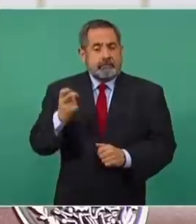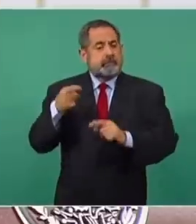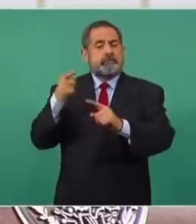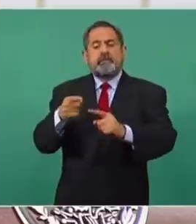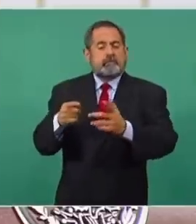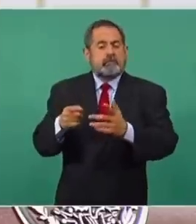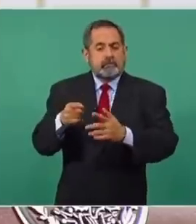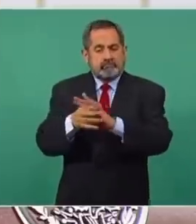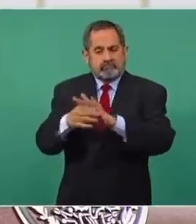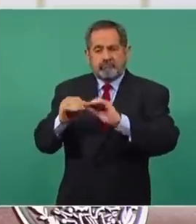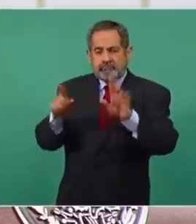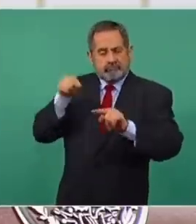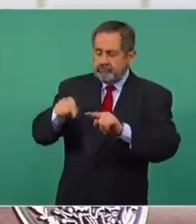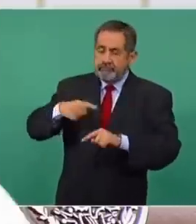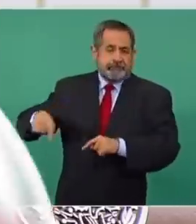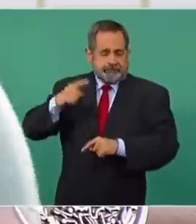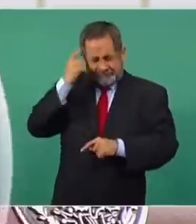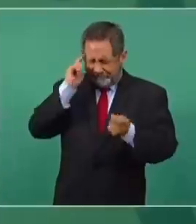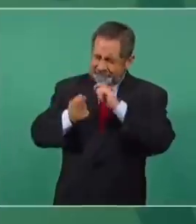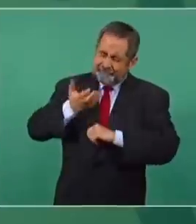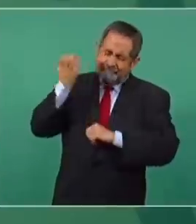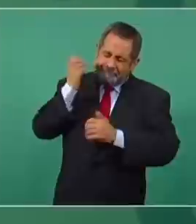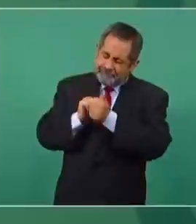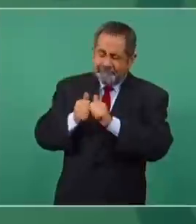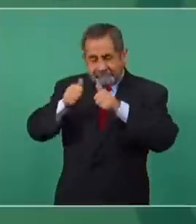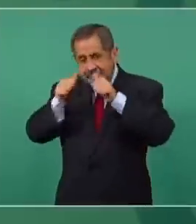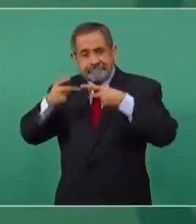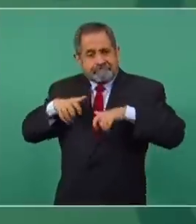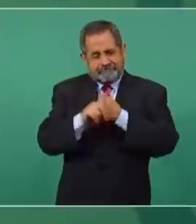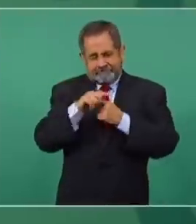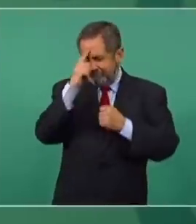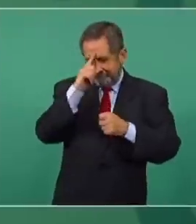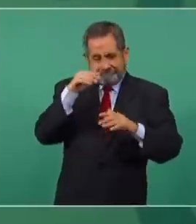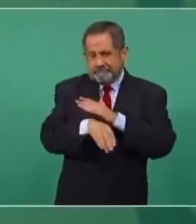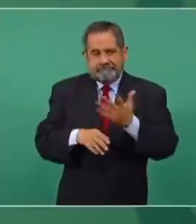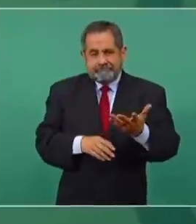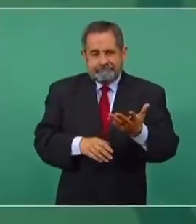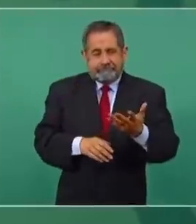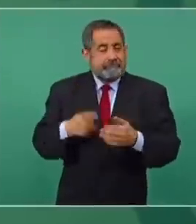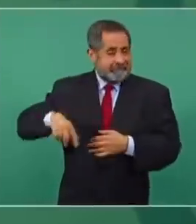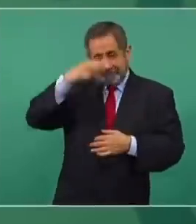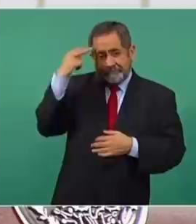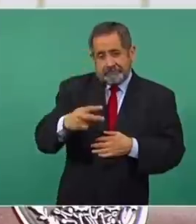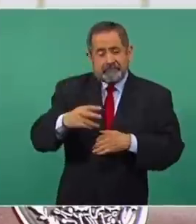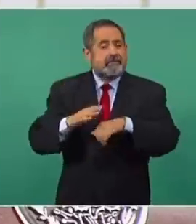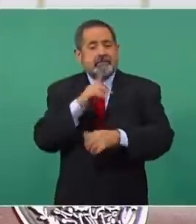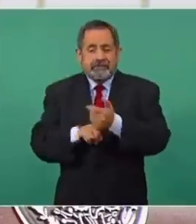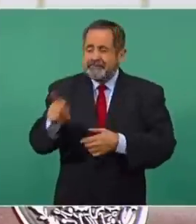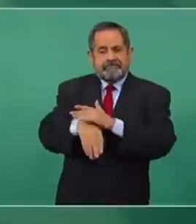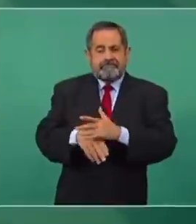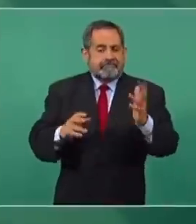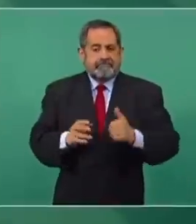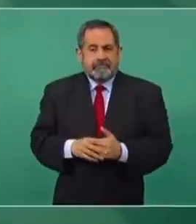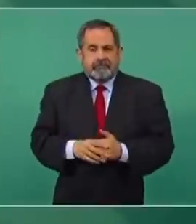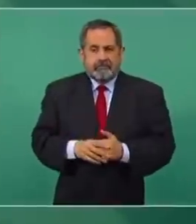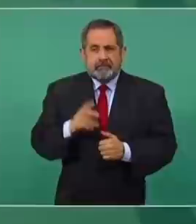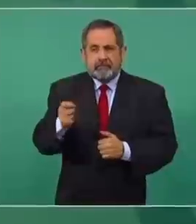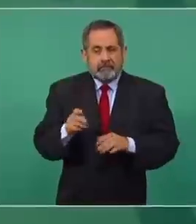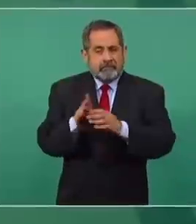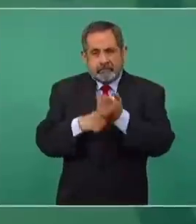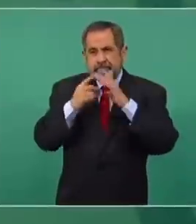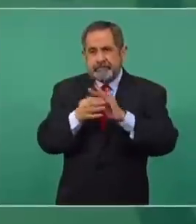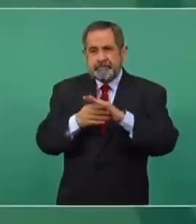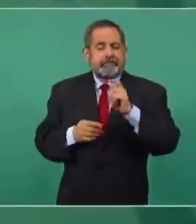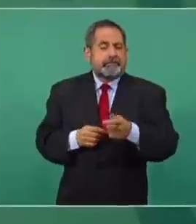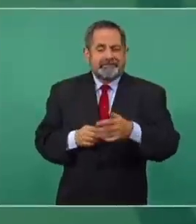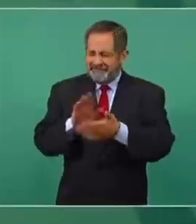Esto lo tenemos que convertir en hábito, porque por eso la crisis de México se originó por la corrupción. Y es, lo he